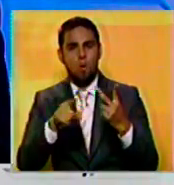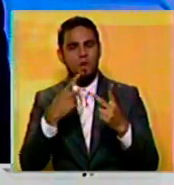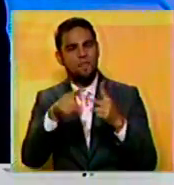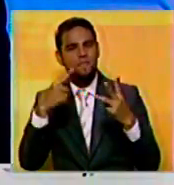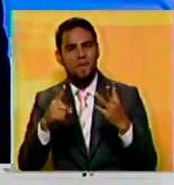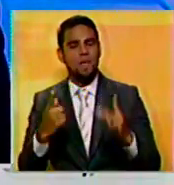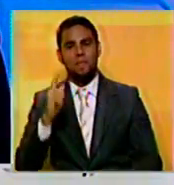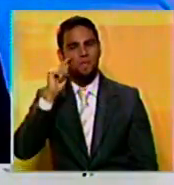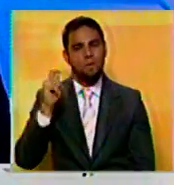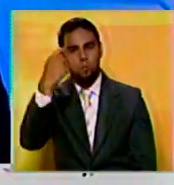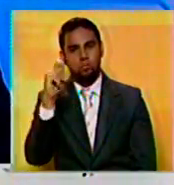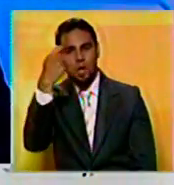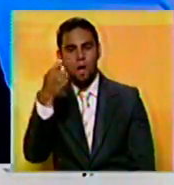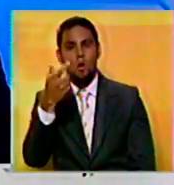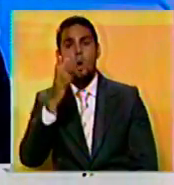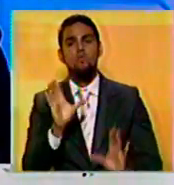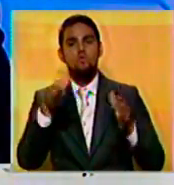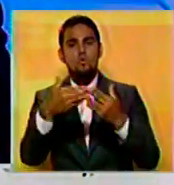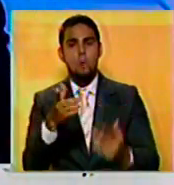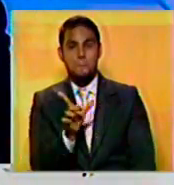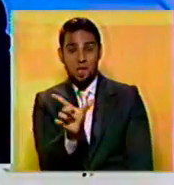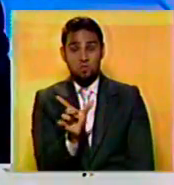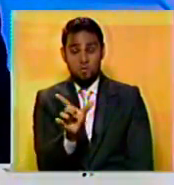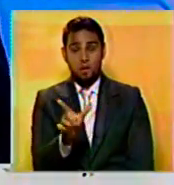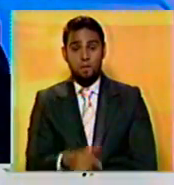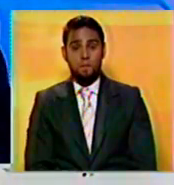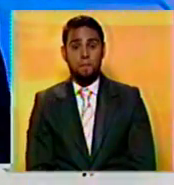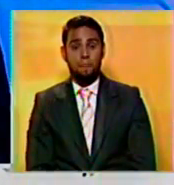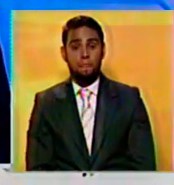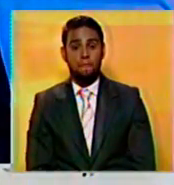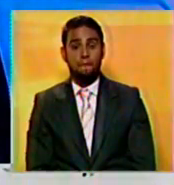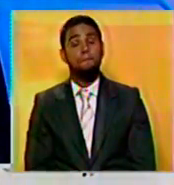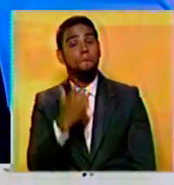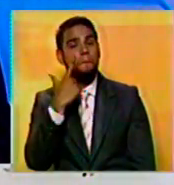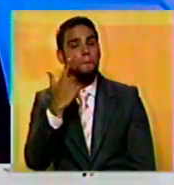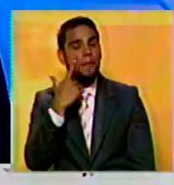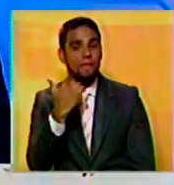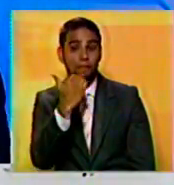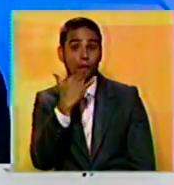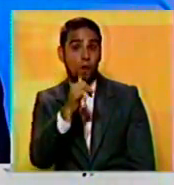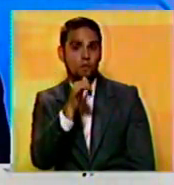distintos diputados, miembros del Partido Socialista Unido de Venezuela. Así que vamos a estar muy pendientes.